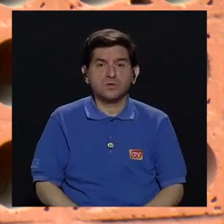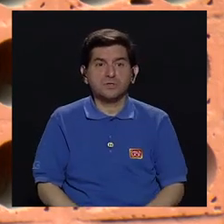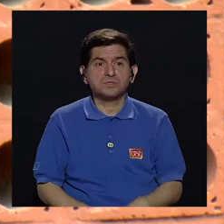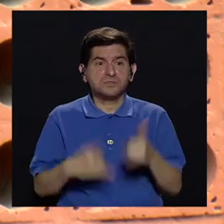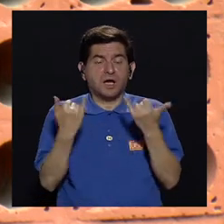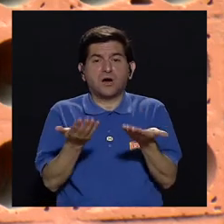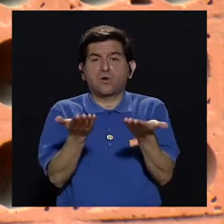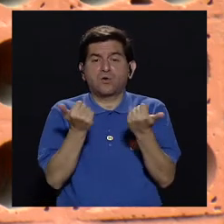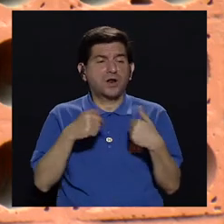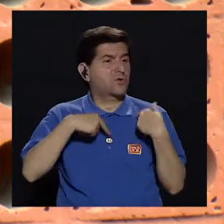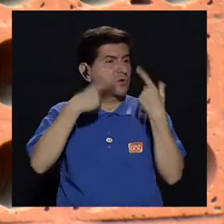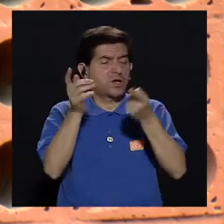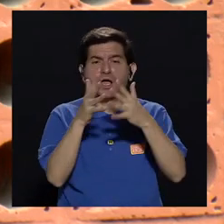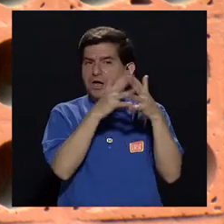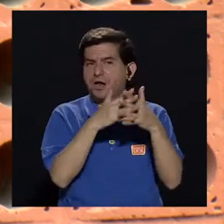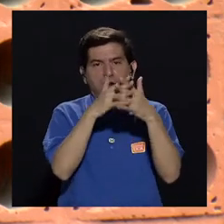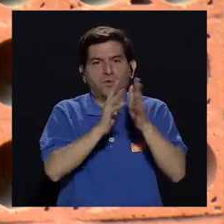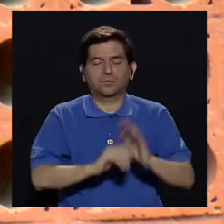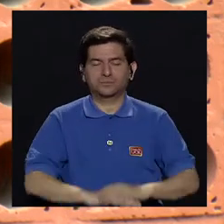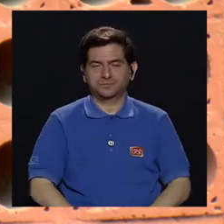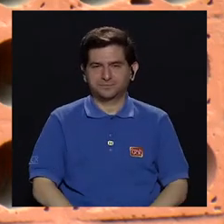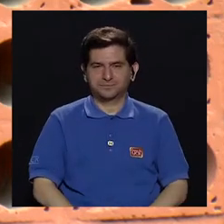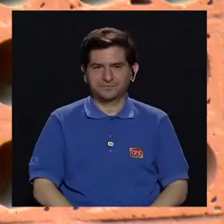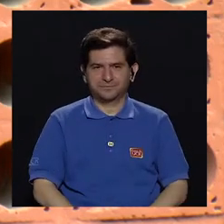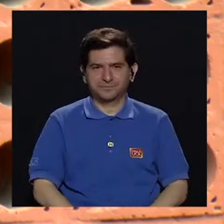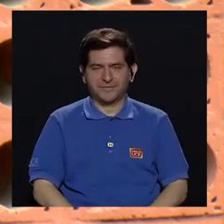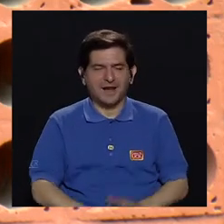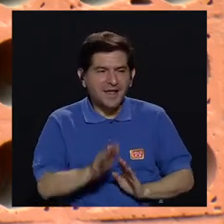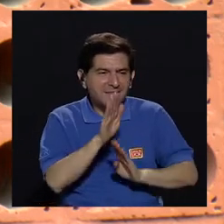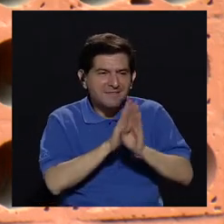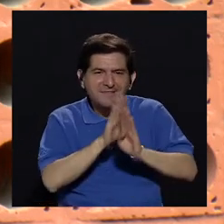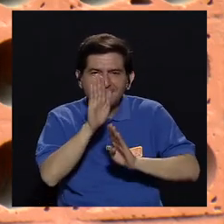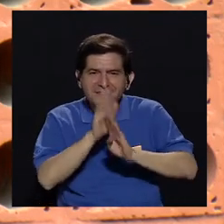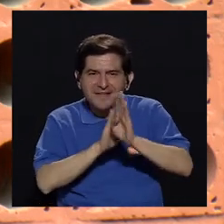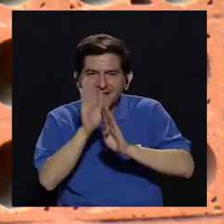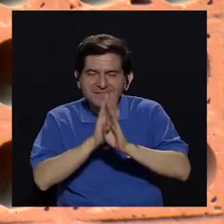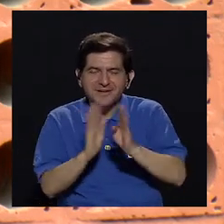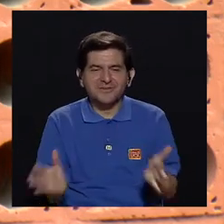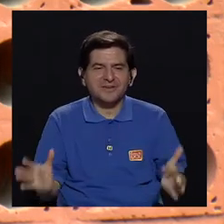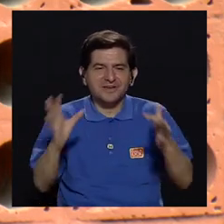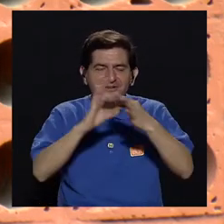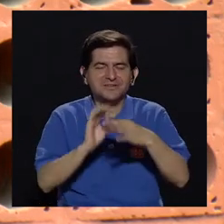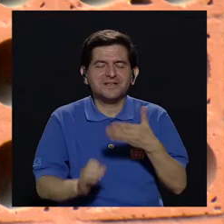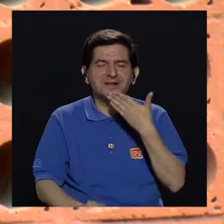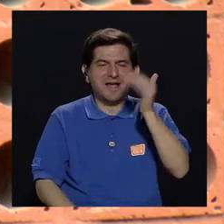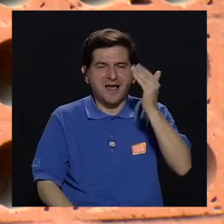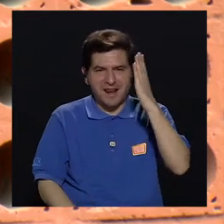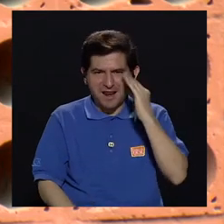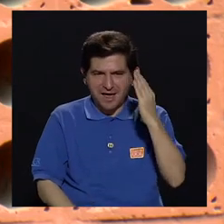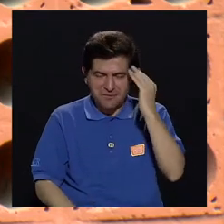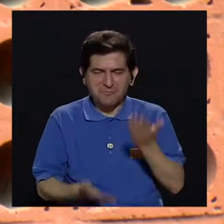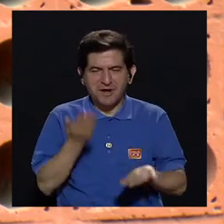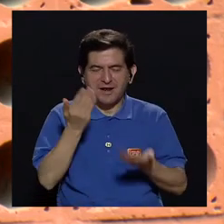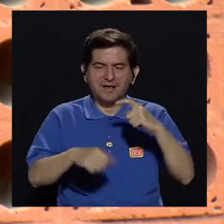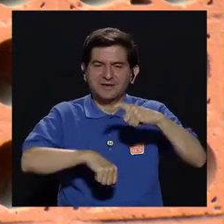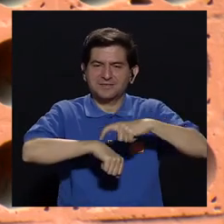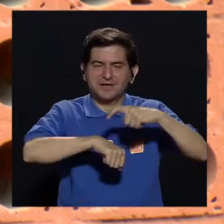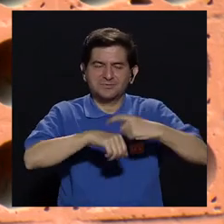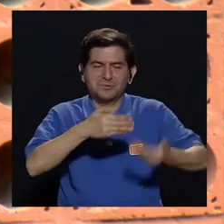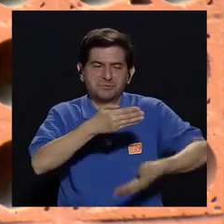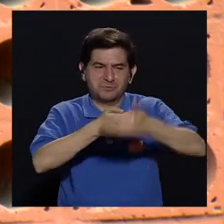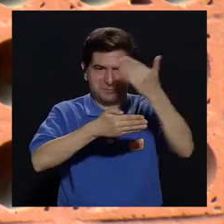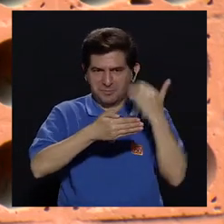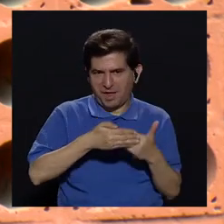ok, ahora no quiero viajar a los Estados Unidos. Entonces, desarrollamos, es en torno a la mala experiencia que quizás en algún momento